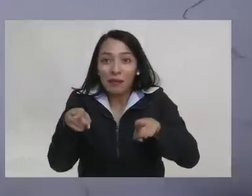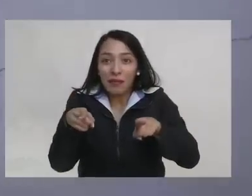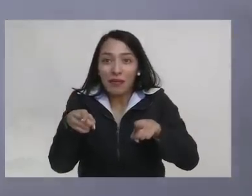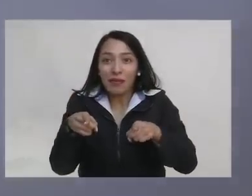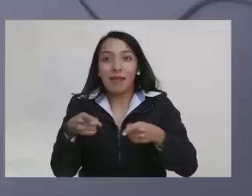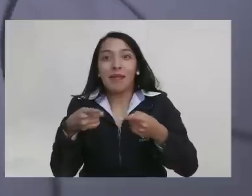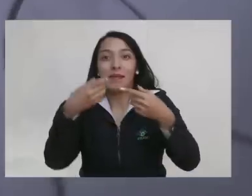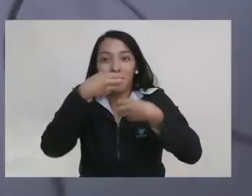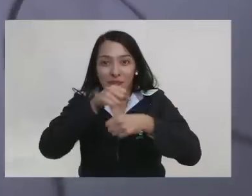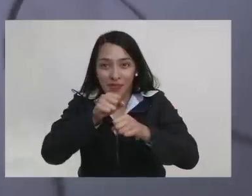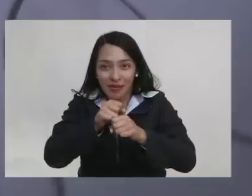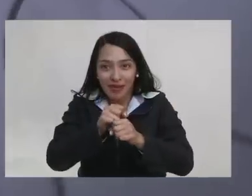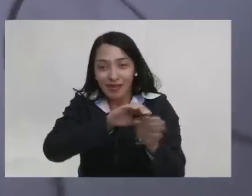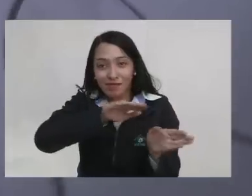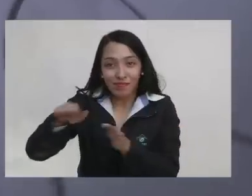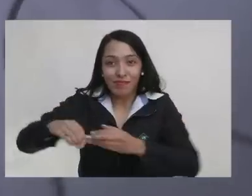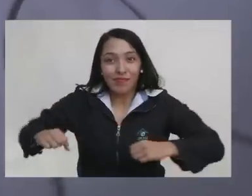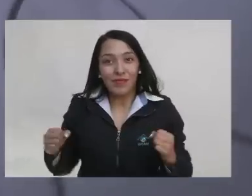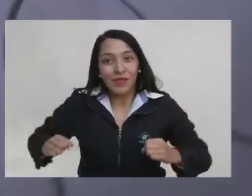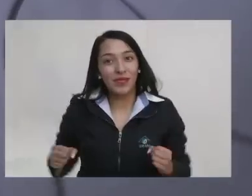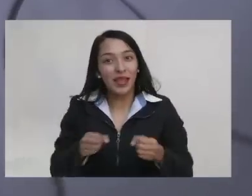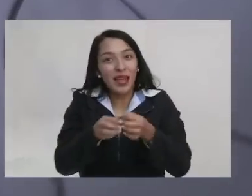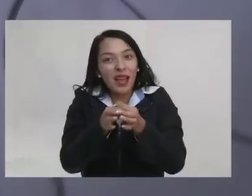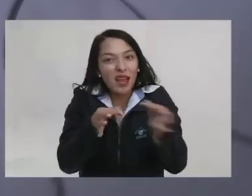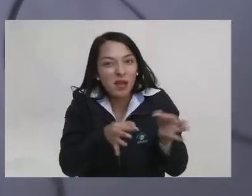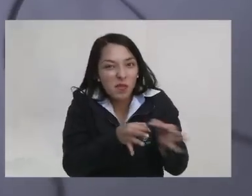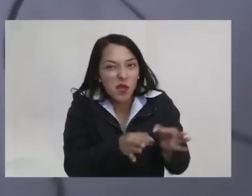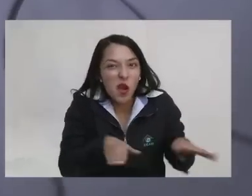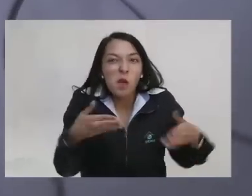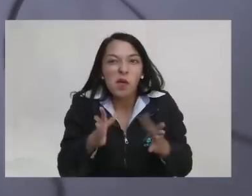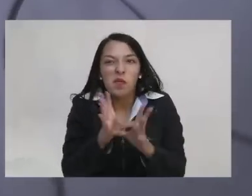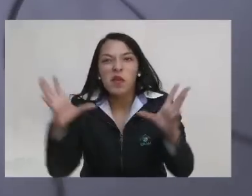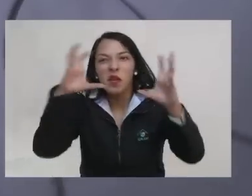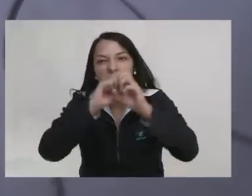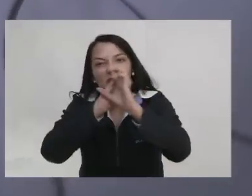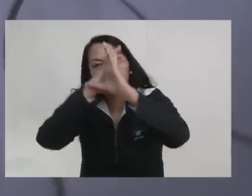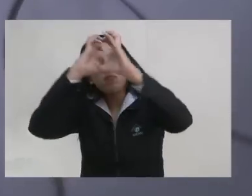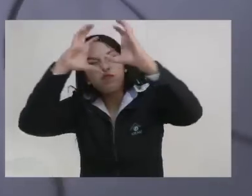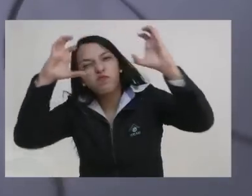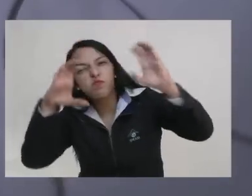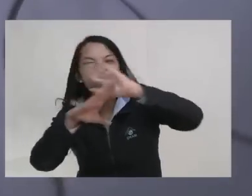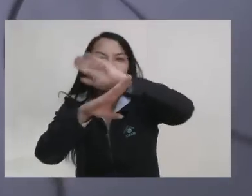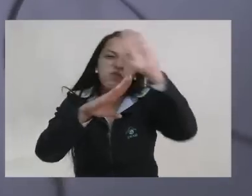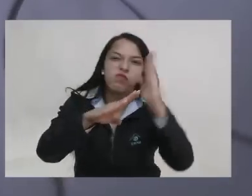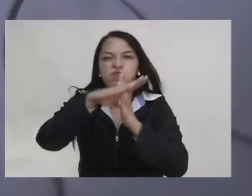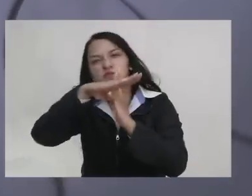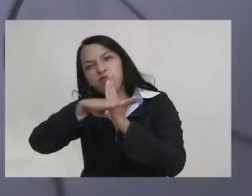Particularmente en Bogotá durante la noche se prevé tiempo nublado y seminublado con algunas lloviznas.